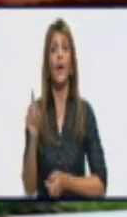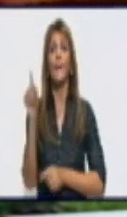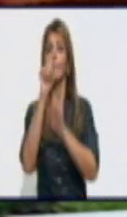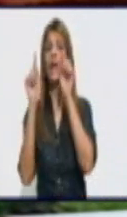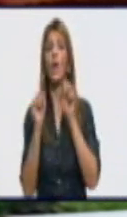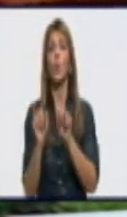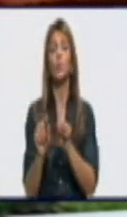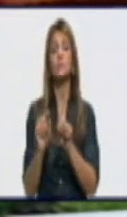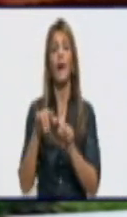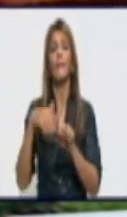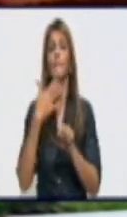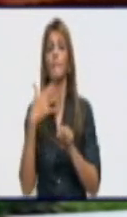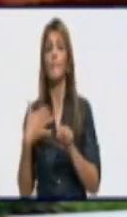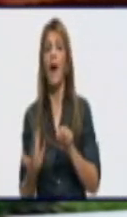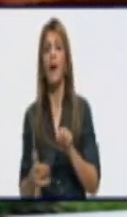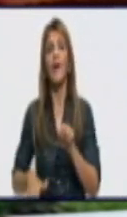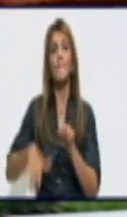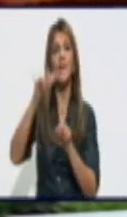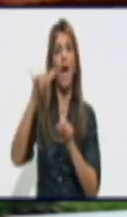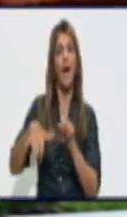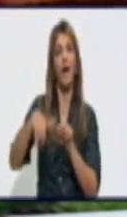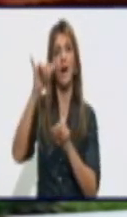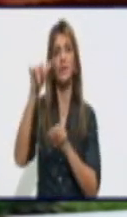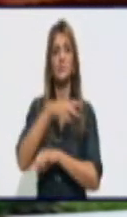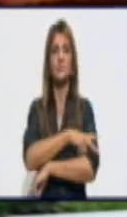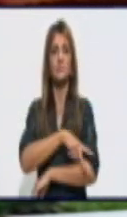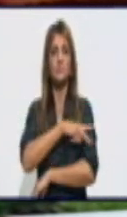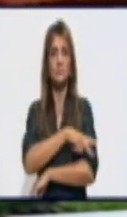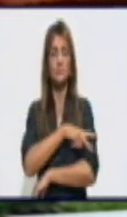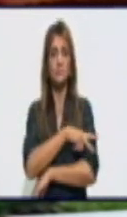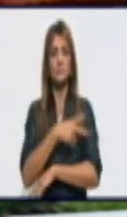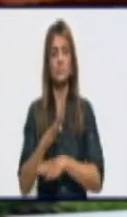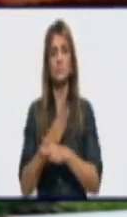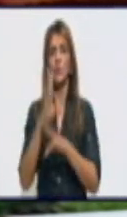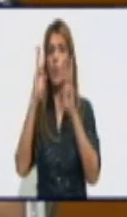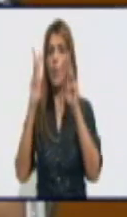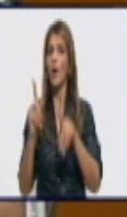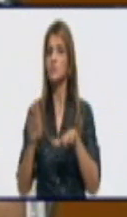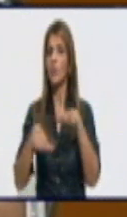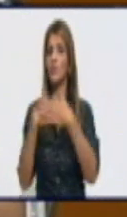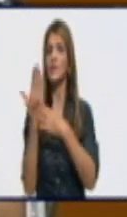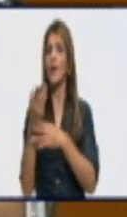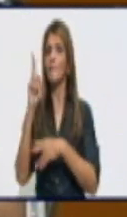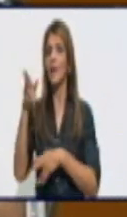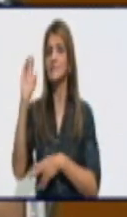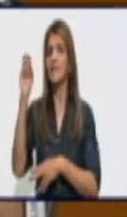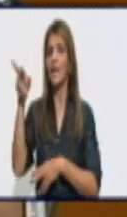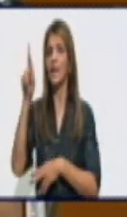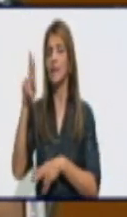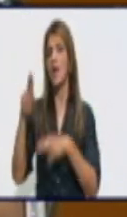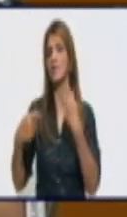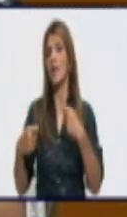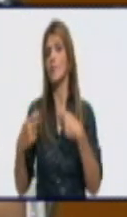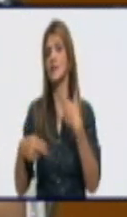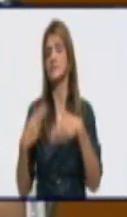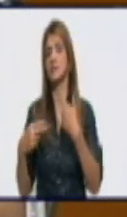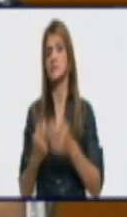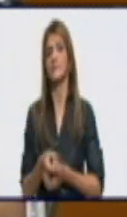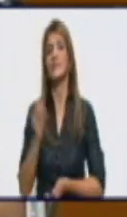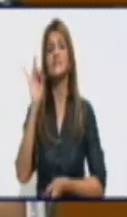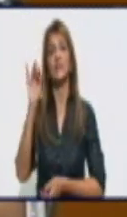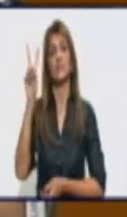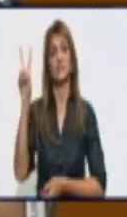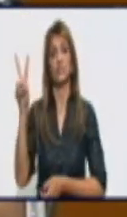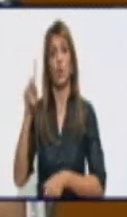viajar al exterior, ¿con cuántos días de antelación deben hacerse el PCR? El PCR para el viaje al exterior debe ser 72 horas